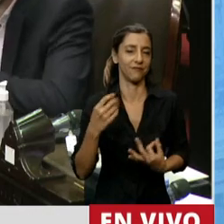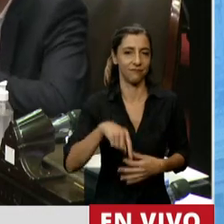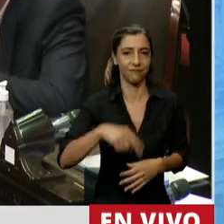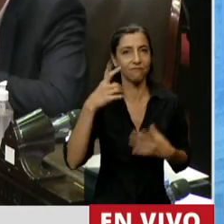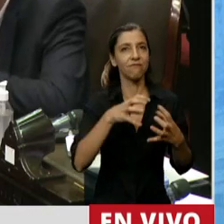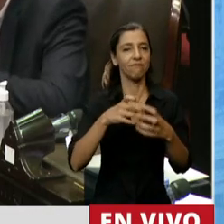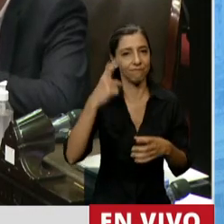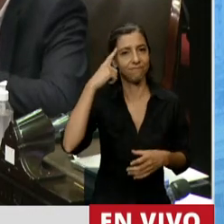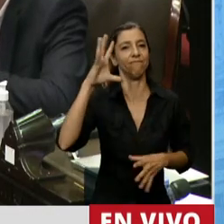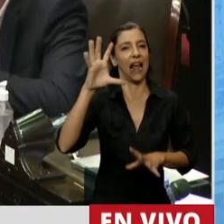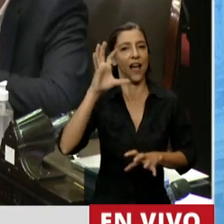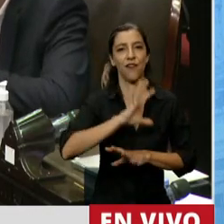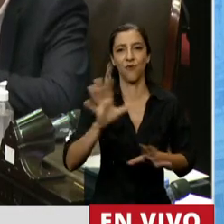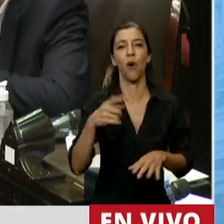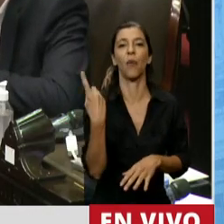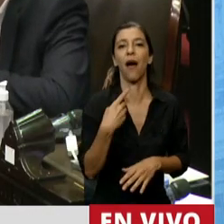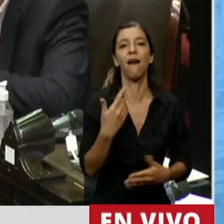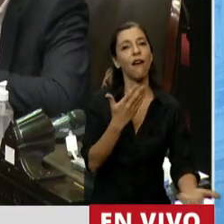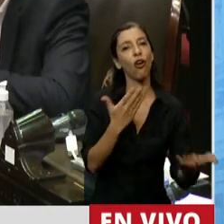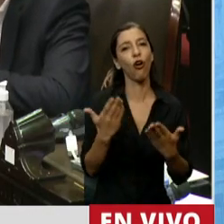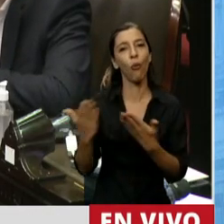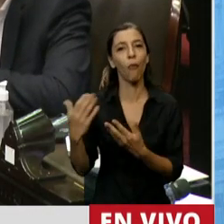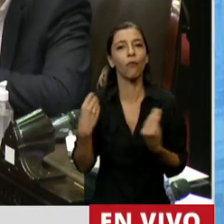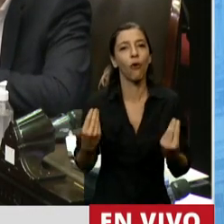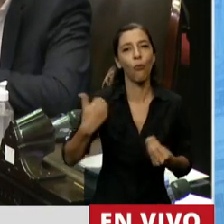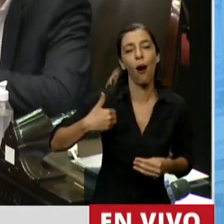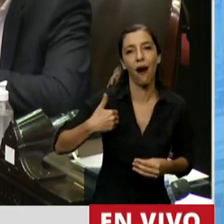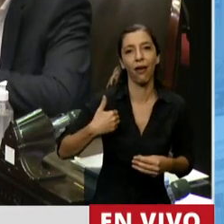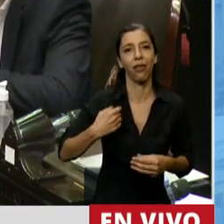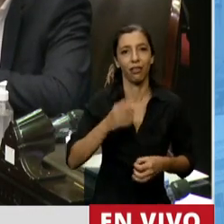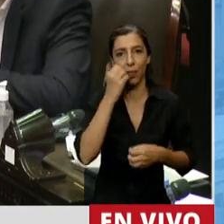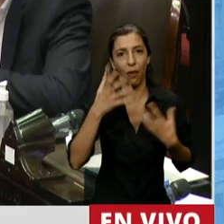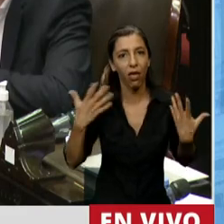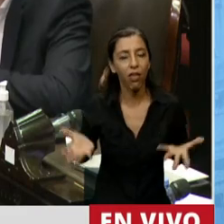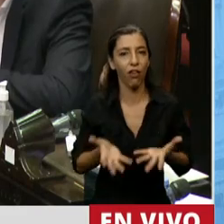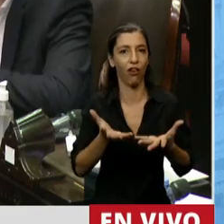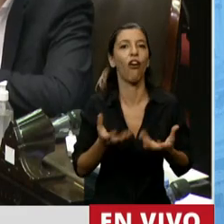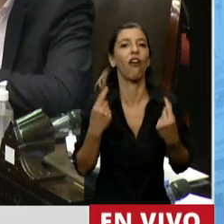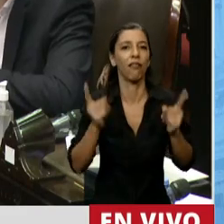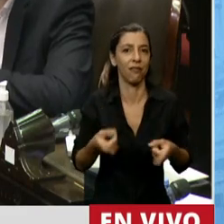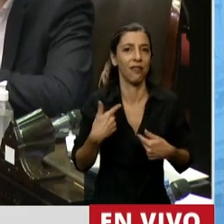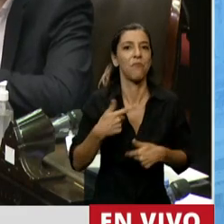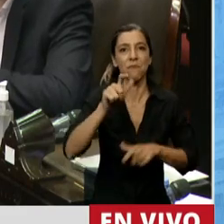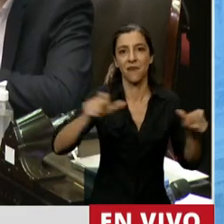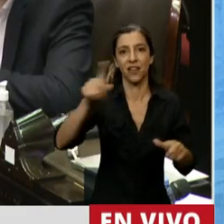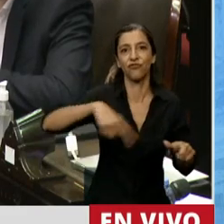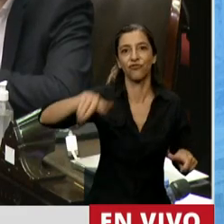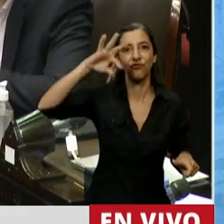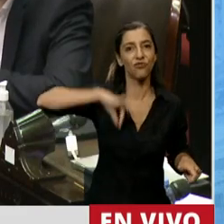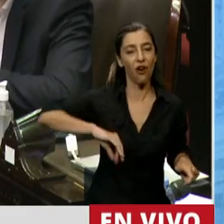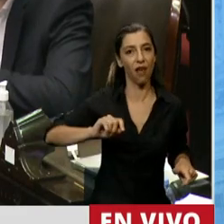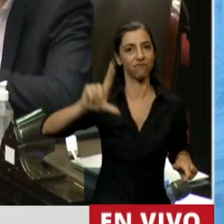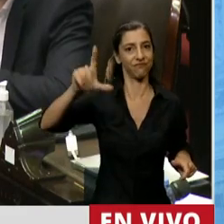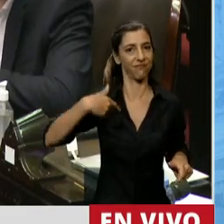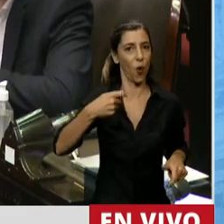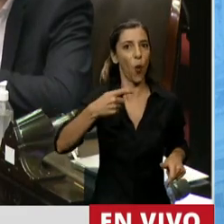y vamos a poder comparar de cómo la Argentina creció y cómo mejoraron el poder adquisitivo de los